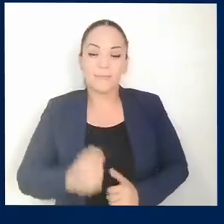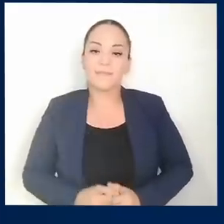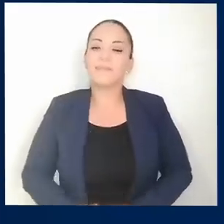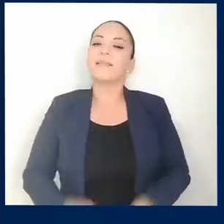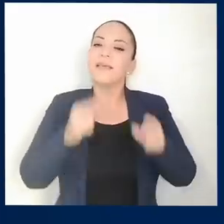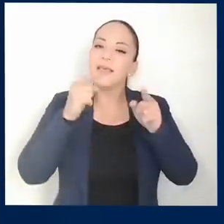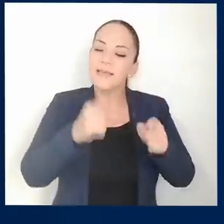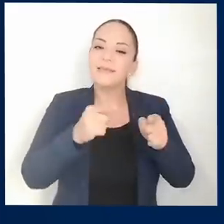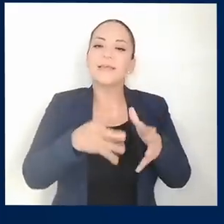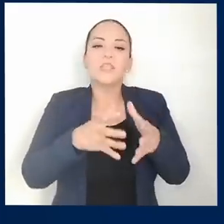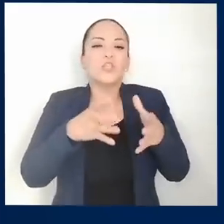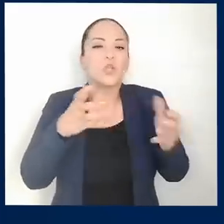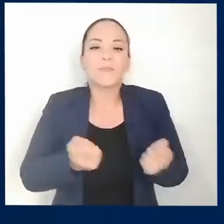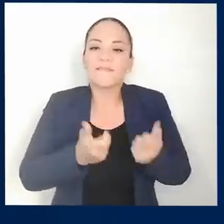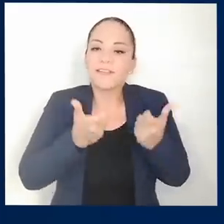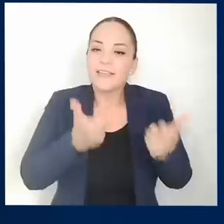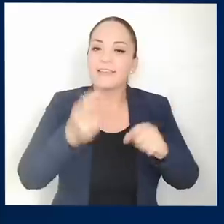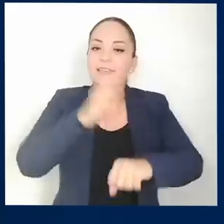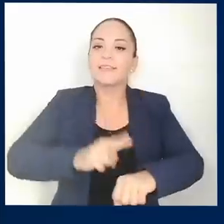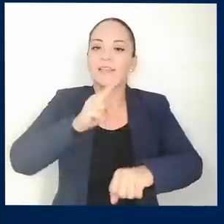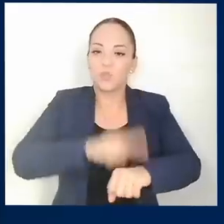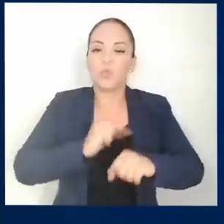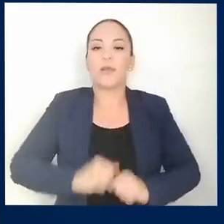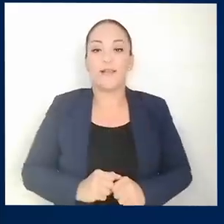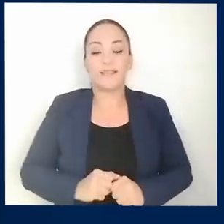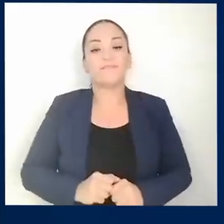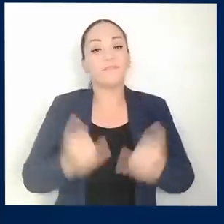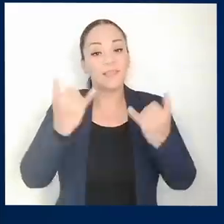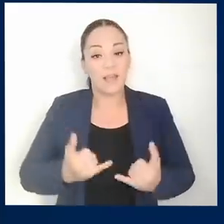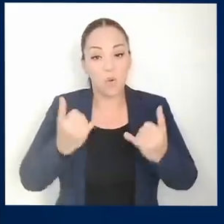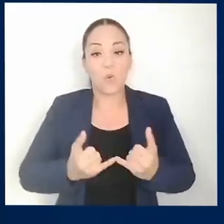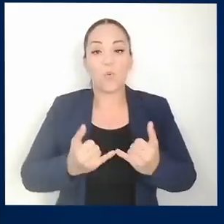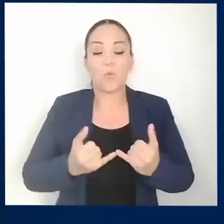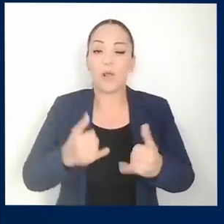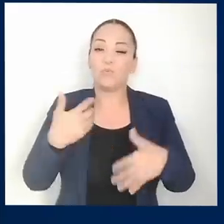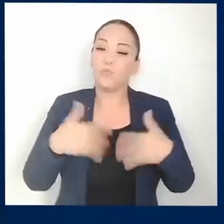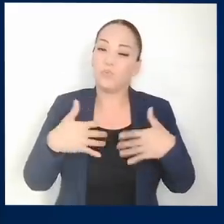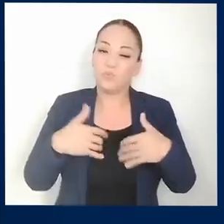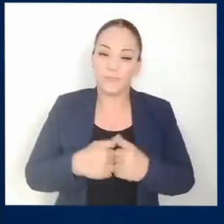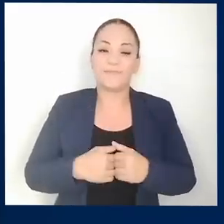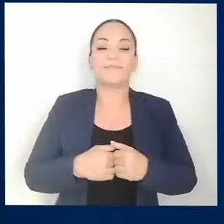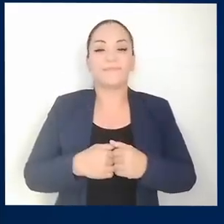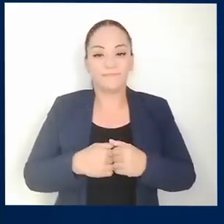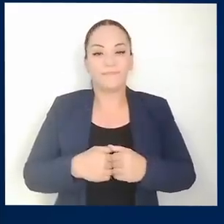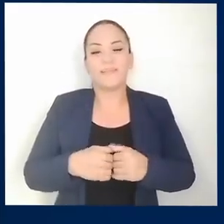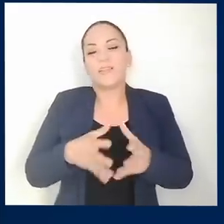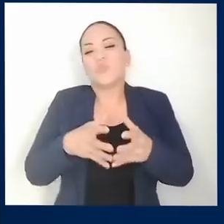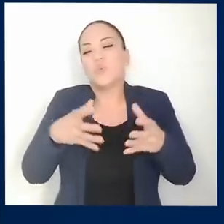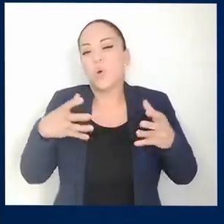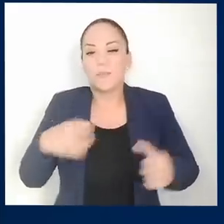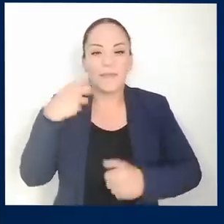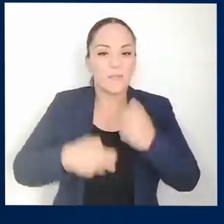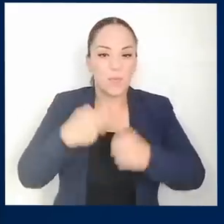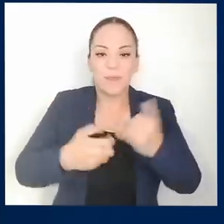enorme riqueza natural más bien se ha convertido en una mina enorme de problemas